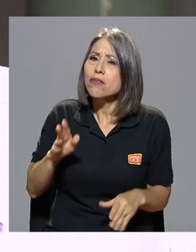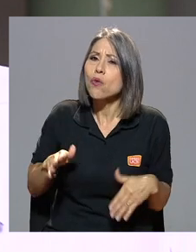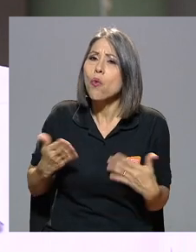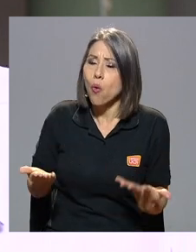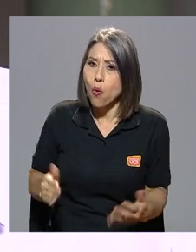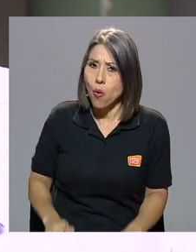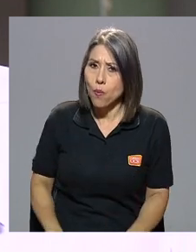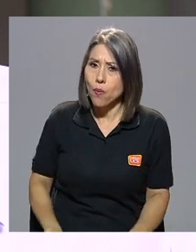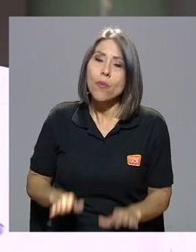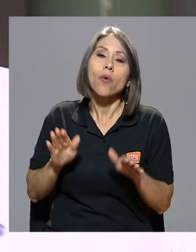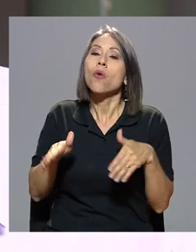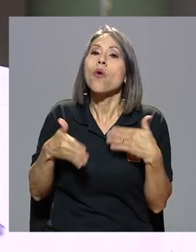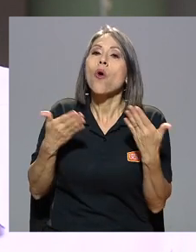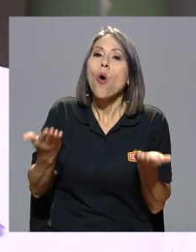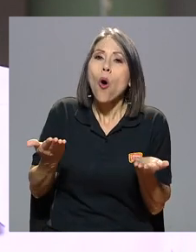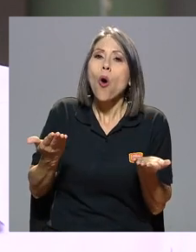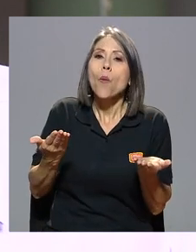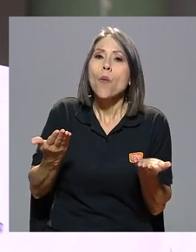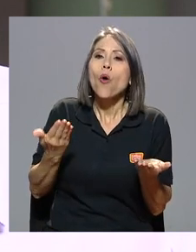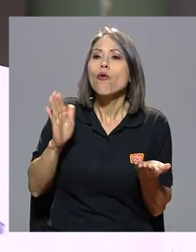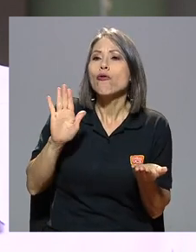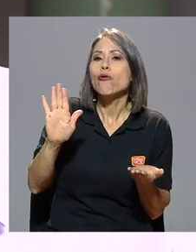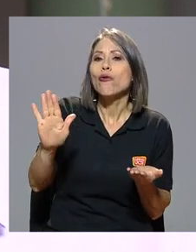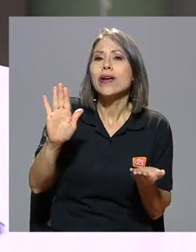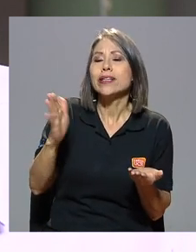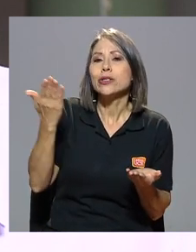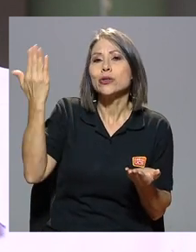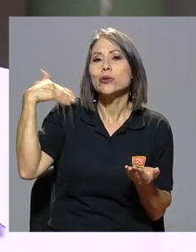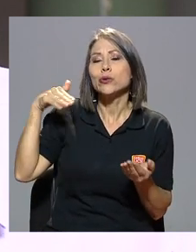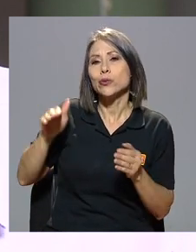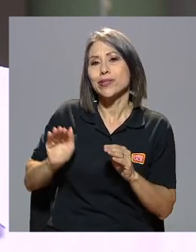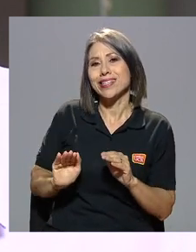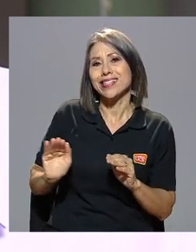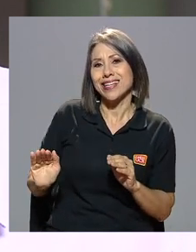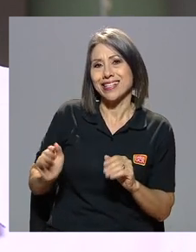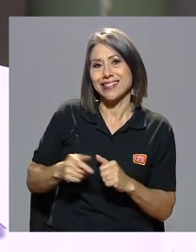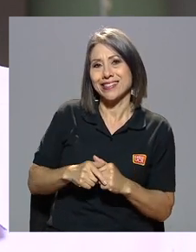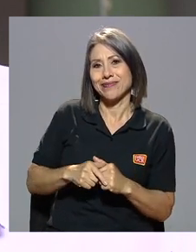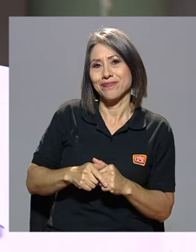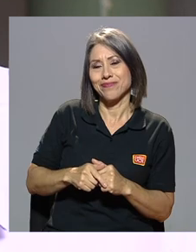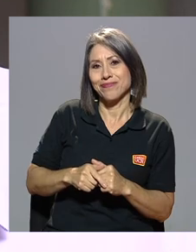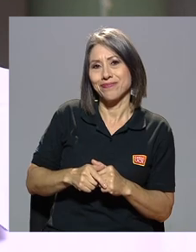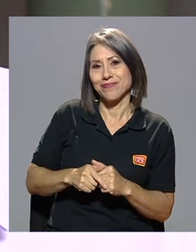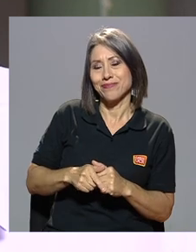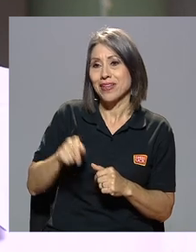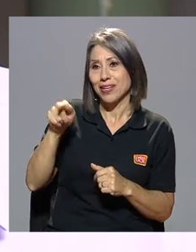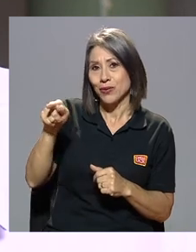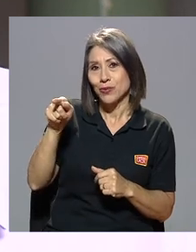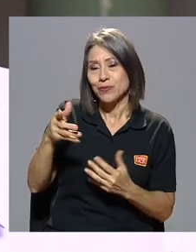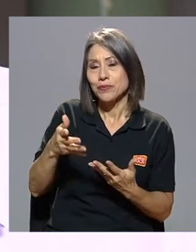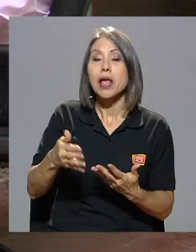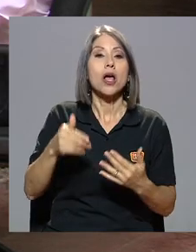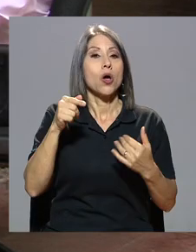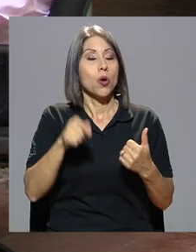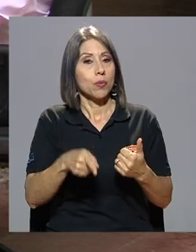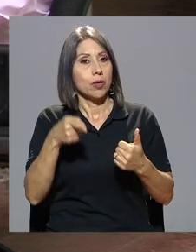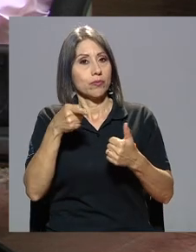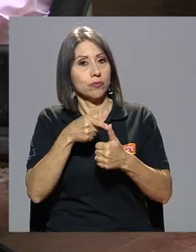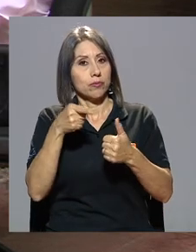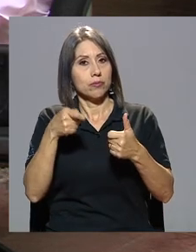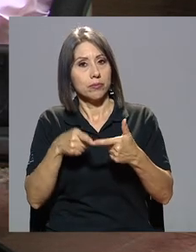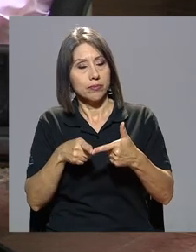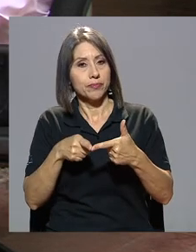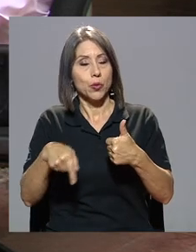¿Cómo fue la niñez del hijo de don Manuel, de usted? Sí, marco dos